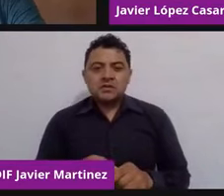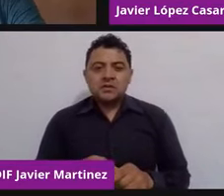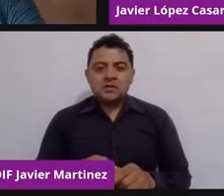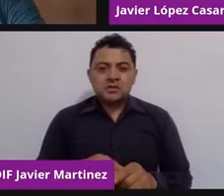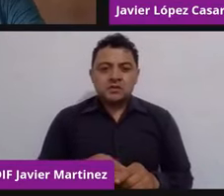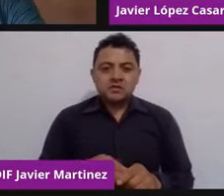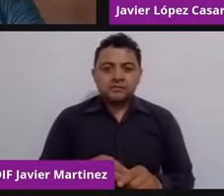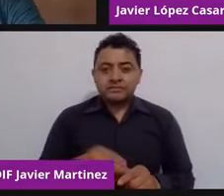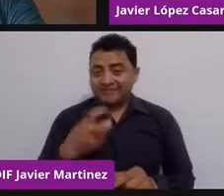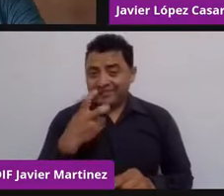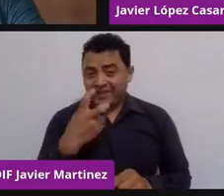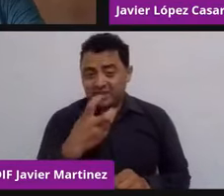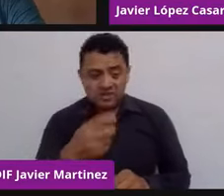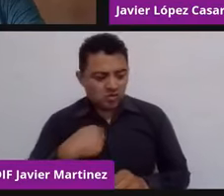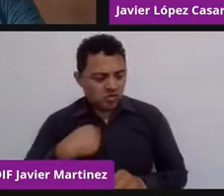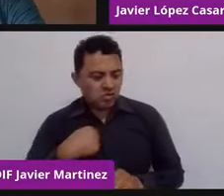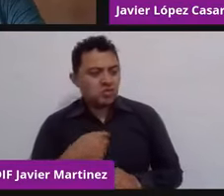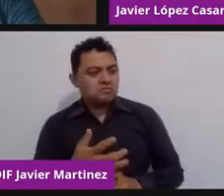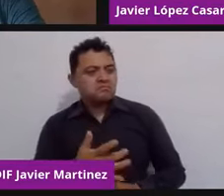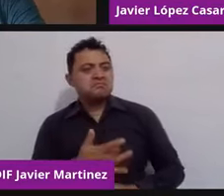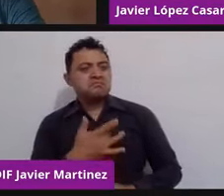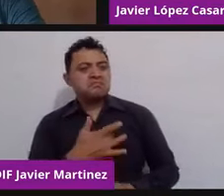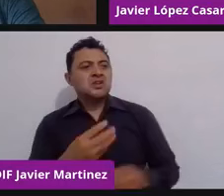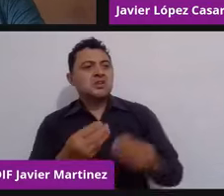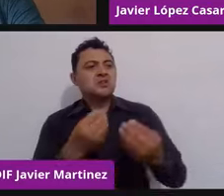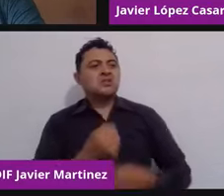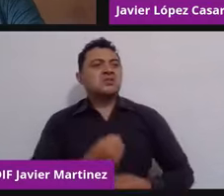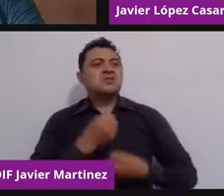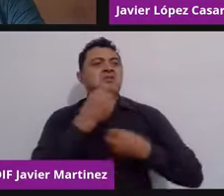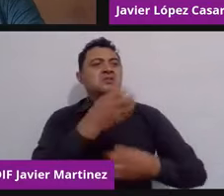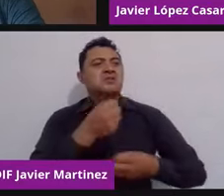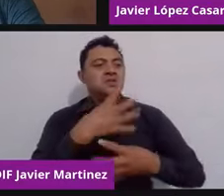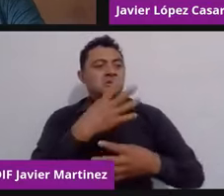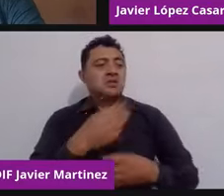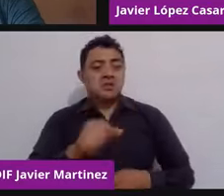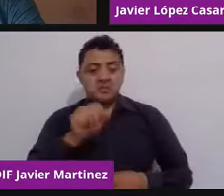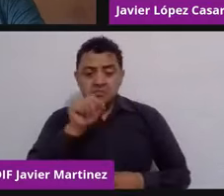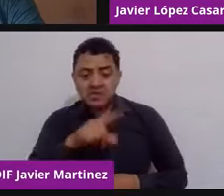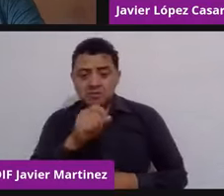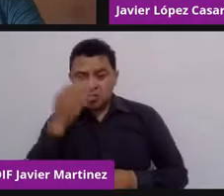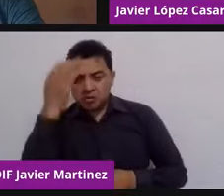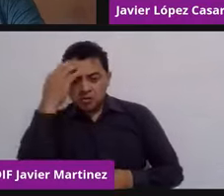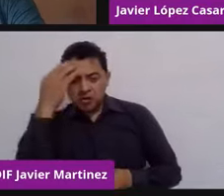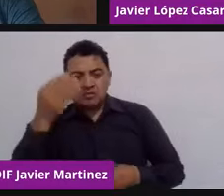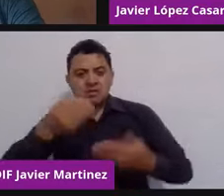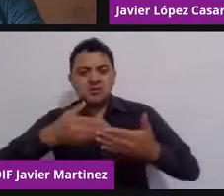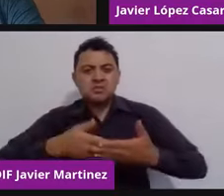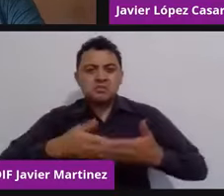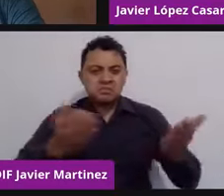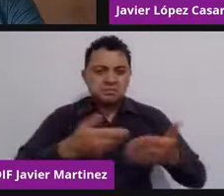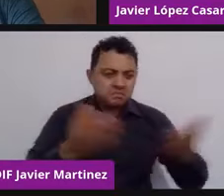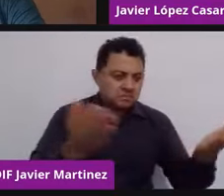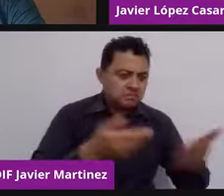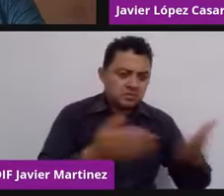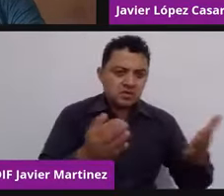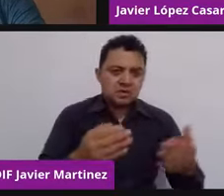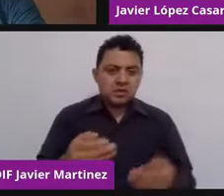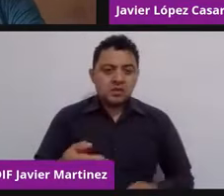bueno, eso es lo que sostengo, que creo que debemos de ir compartiendo y de ser hasta cierto punto entusiastas,